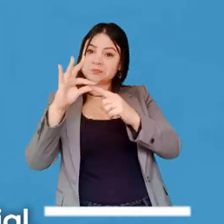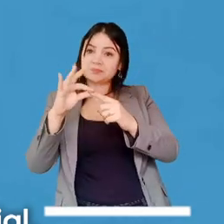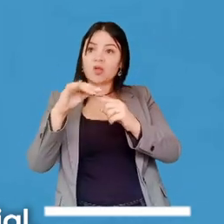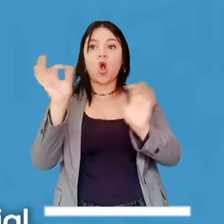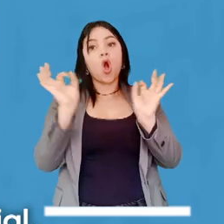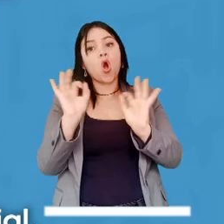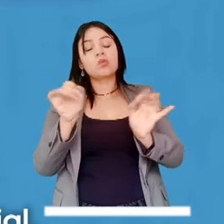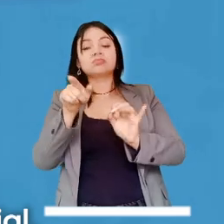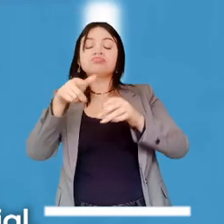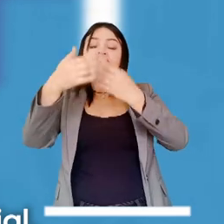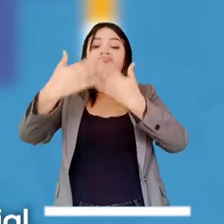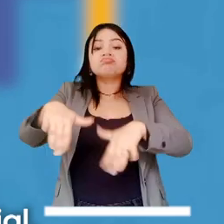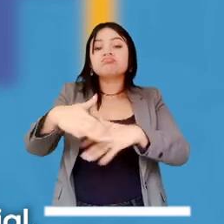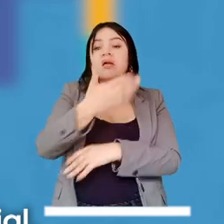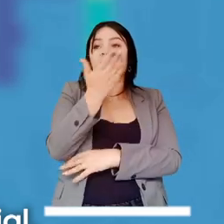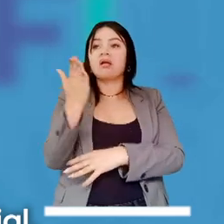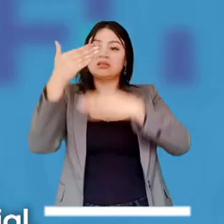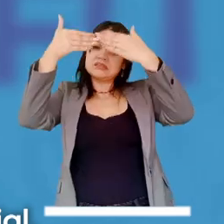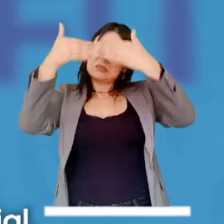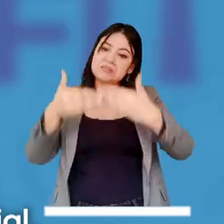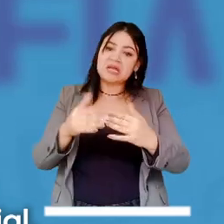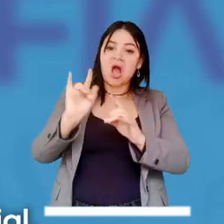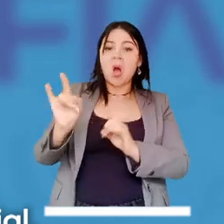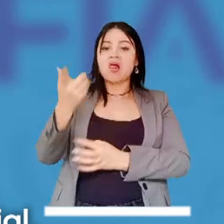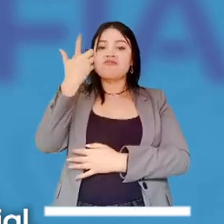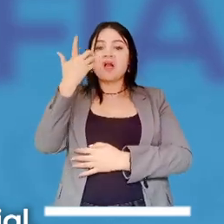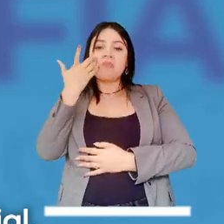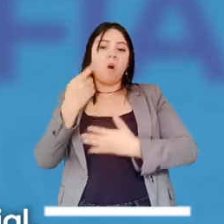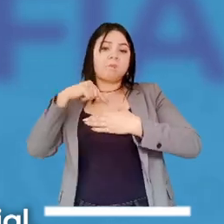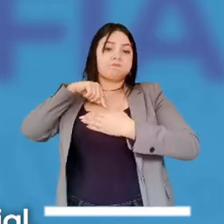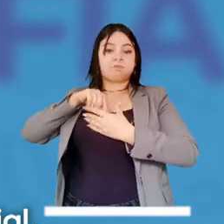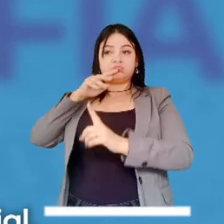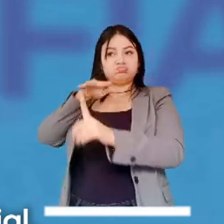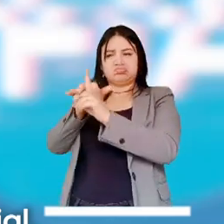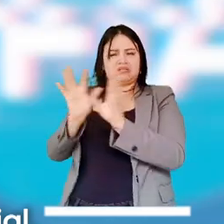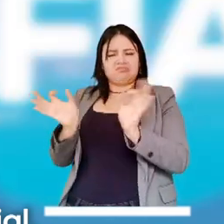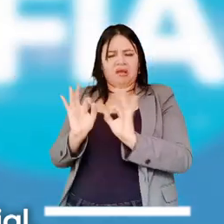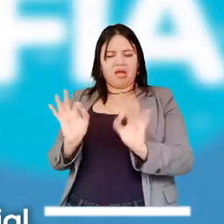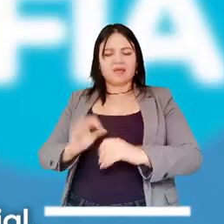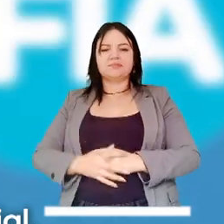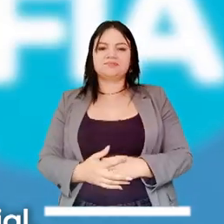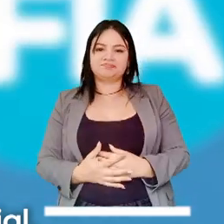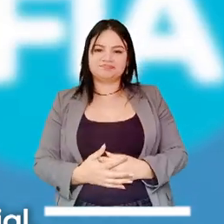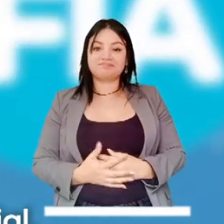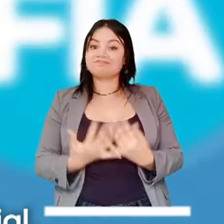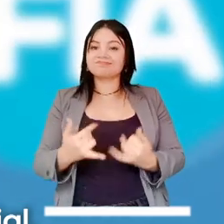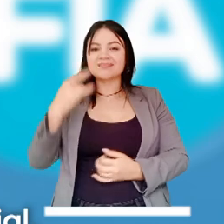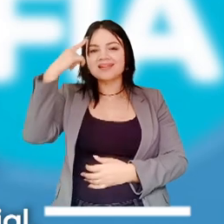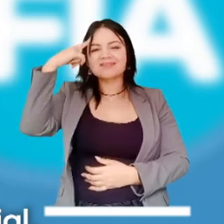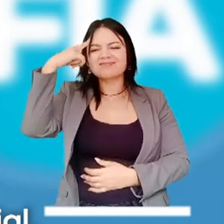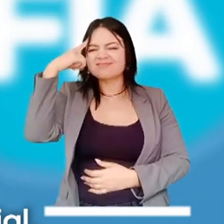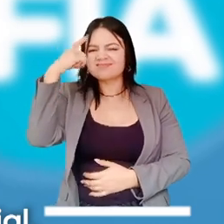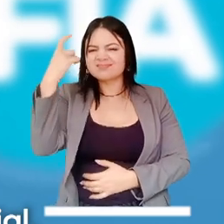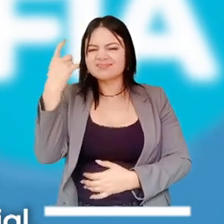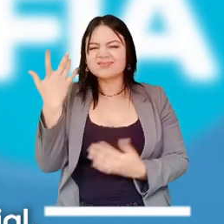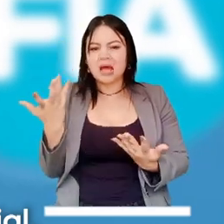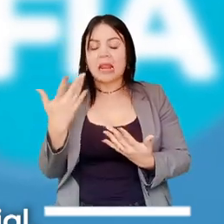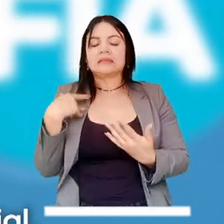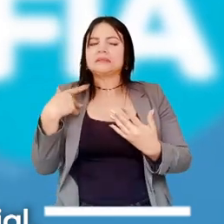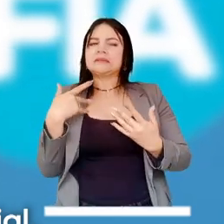habitantes de calle con enfermedades crónicas no transmisibles o con algún tipo de discapacidad. Hoy hay un gran reto en